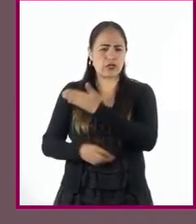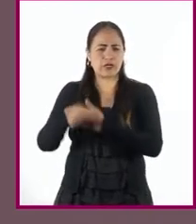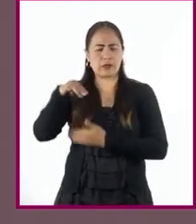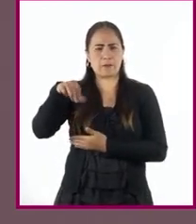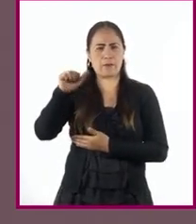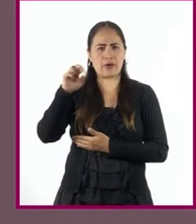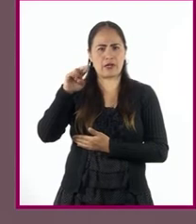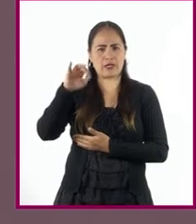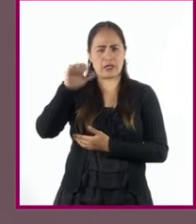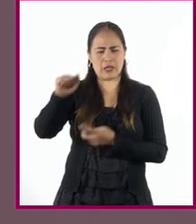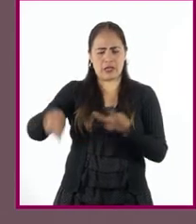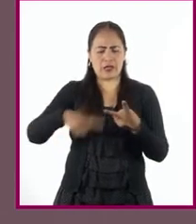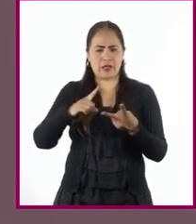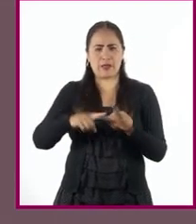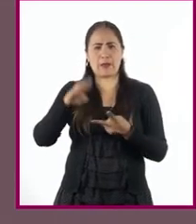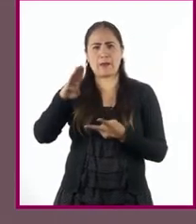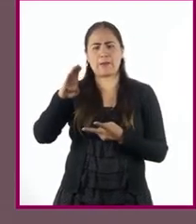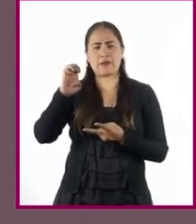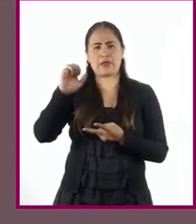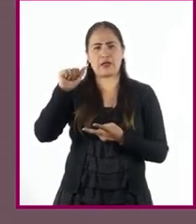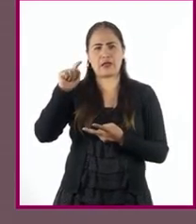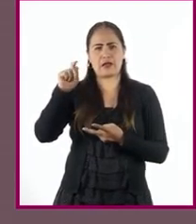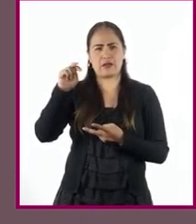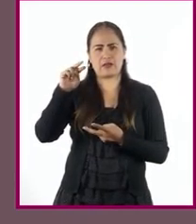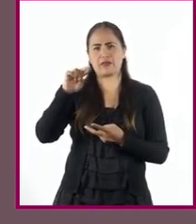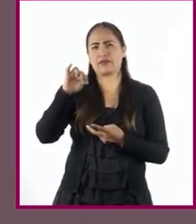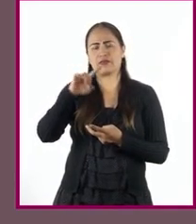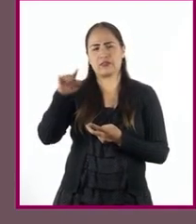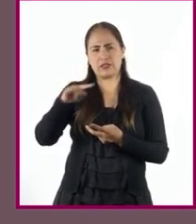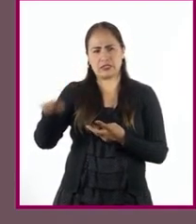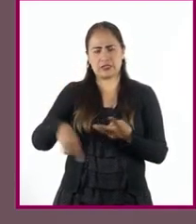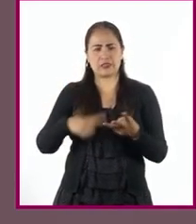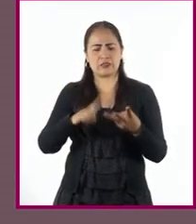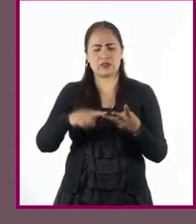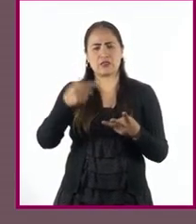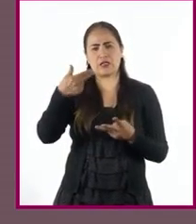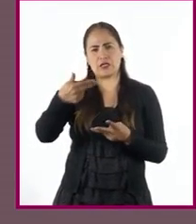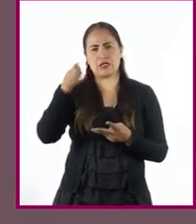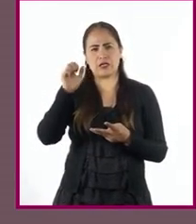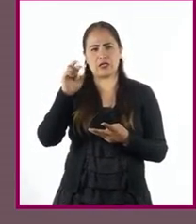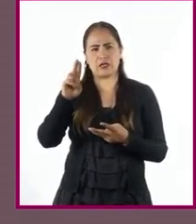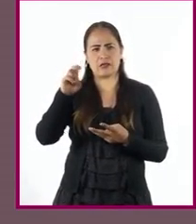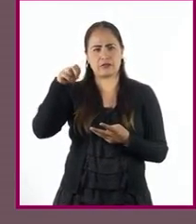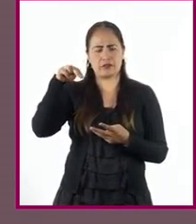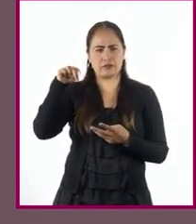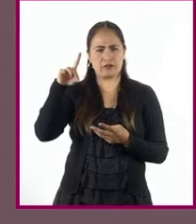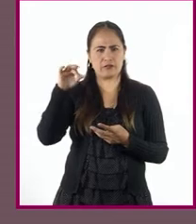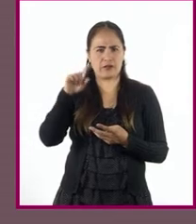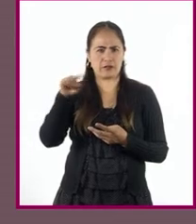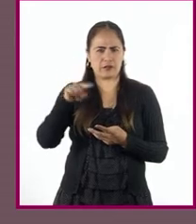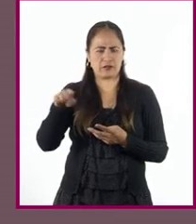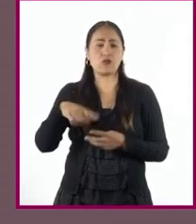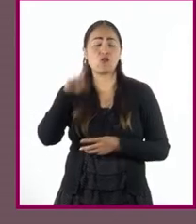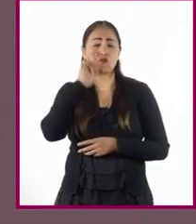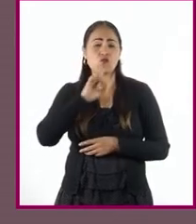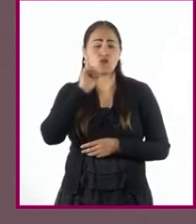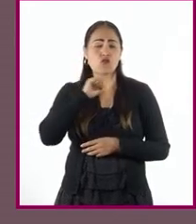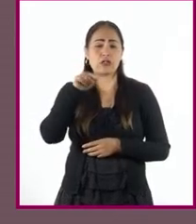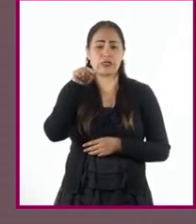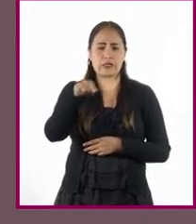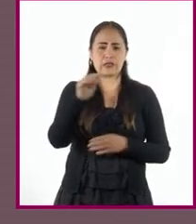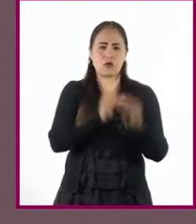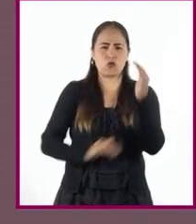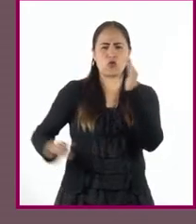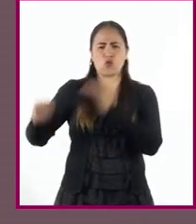Beatriz Bermúdez de Velasco La Bermuda y Beatriz Hernández. Estrada, la más famosa de todas